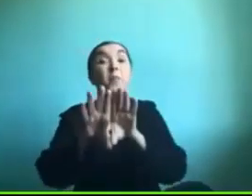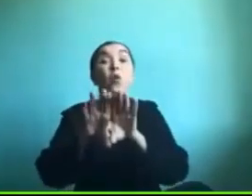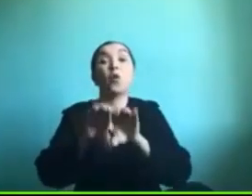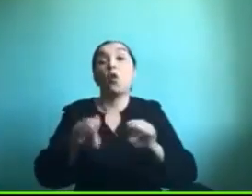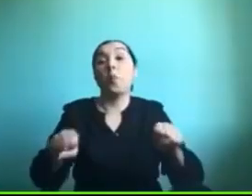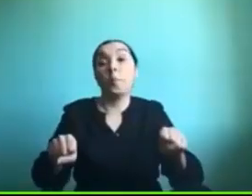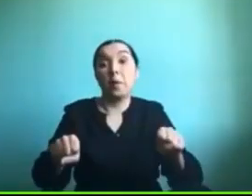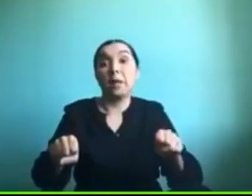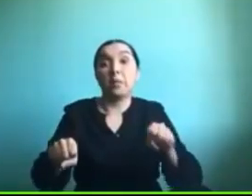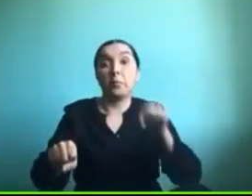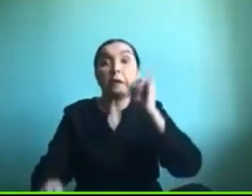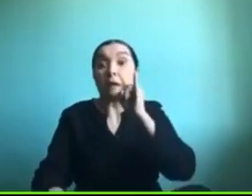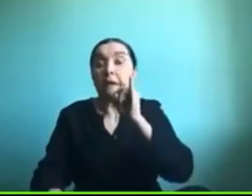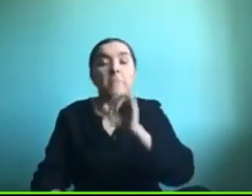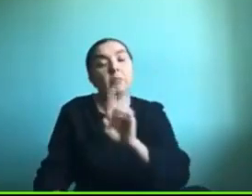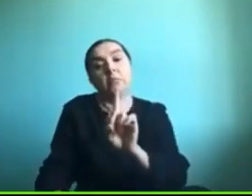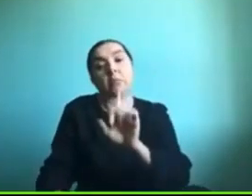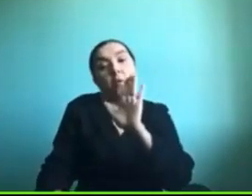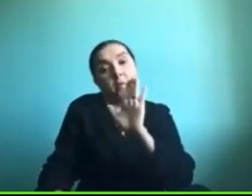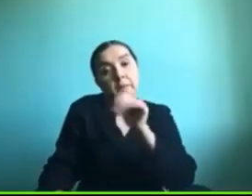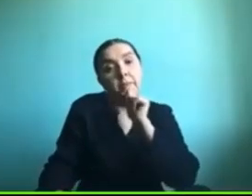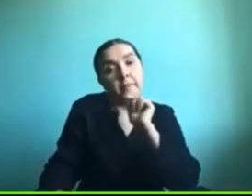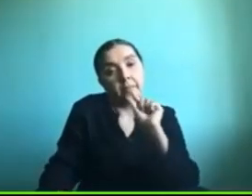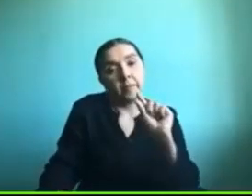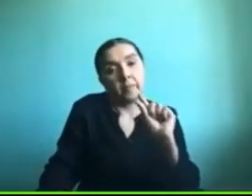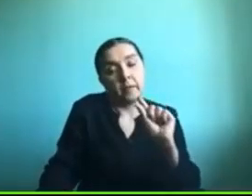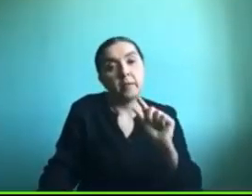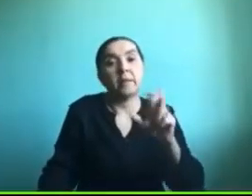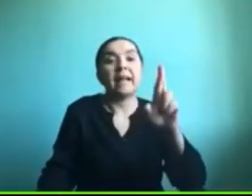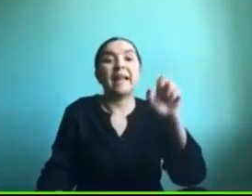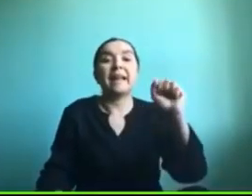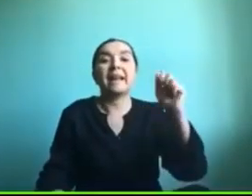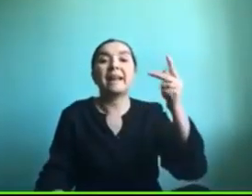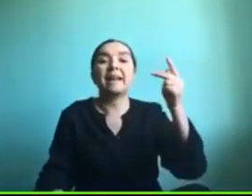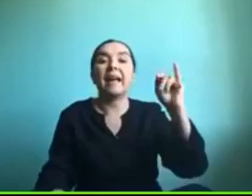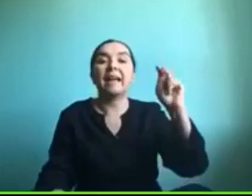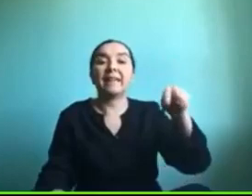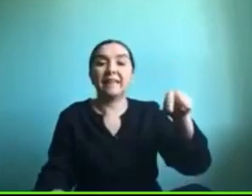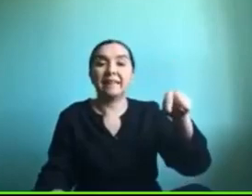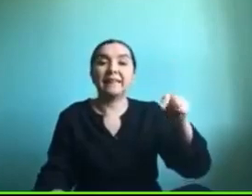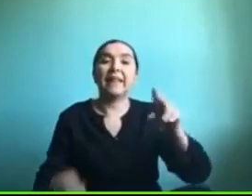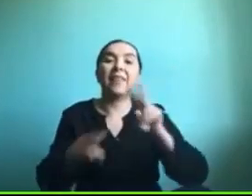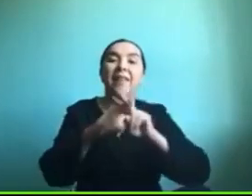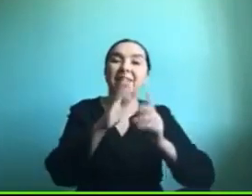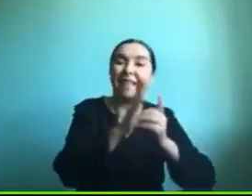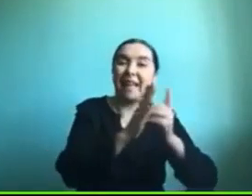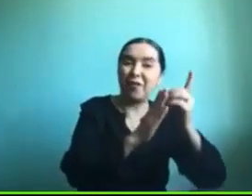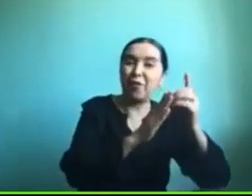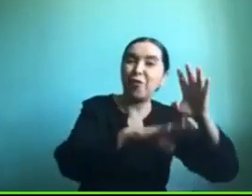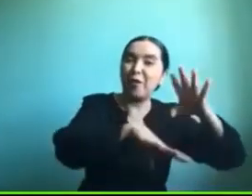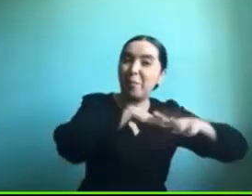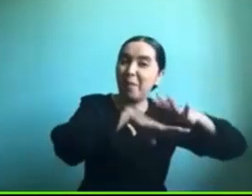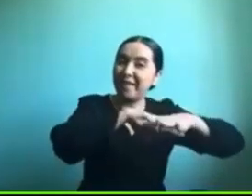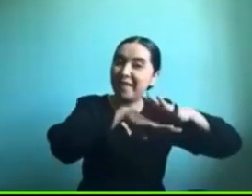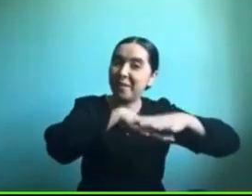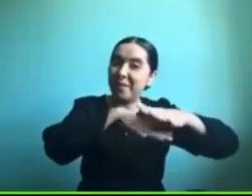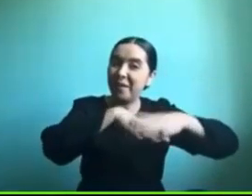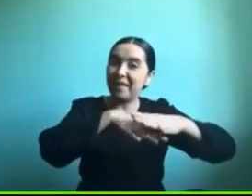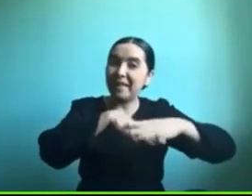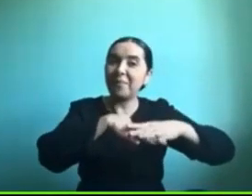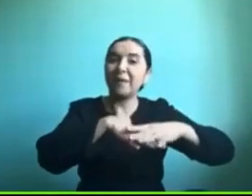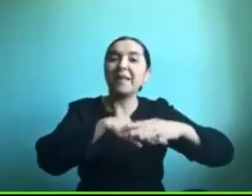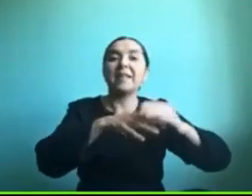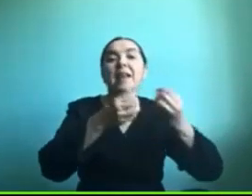enfocados también en desarrollo RAKIN que también viene con hartas sorpresas porque también es matemáticas que lo teníamos un poco abandonado